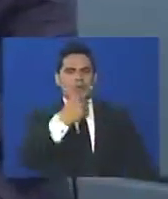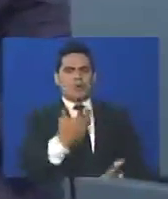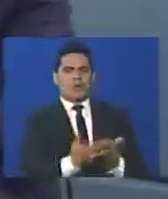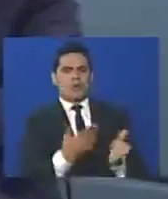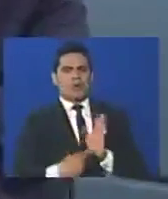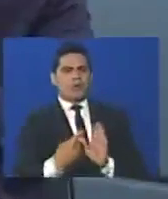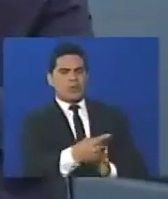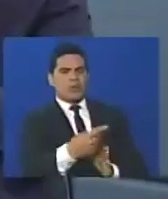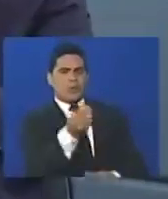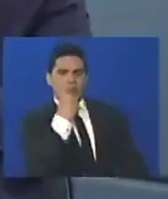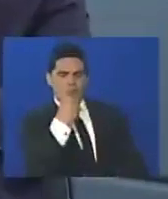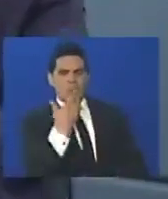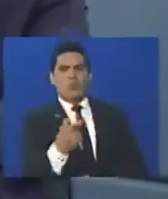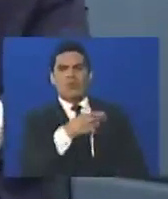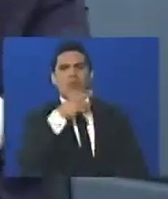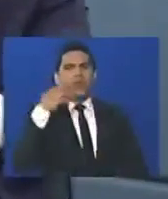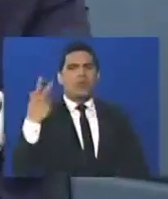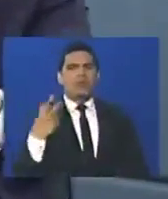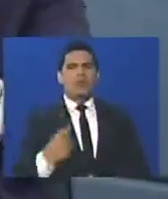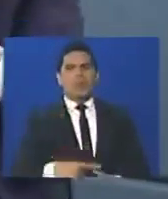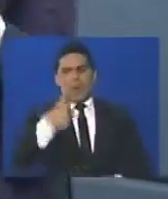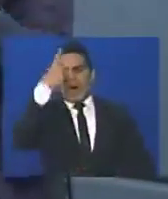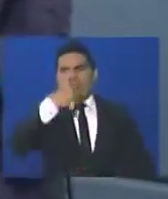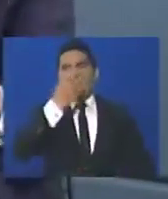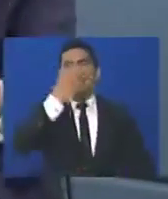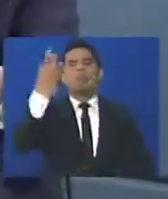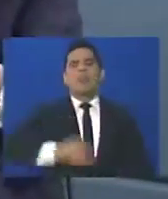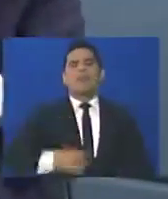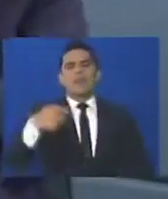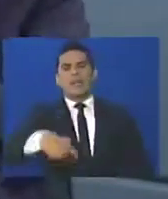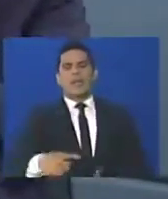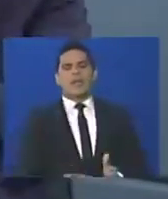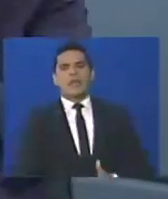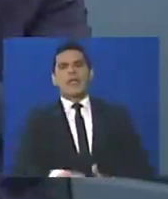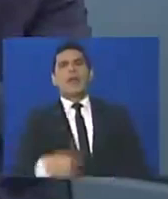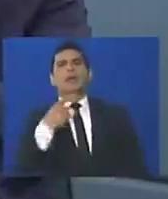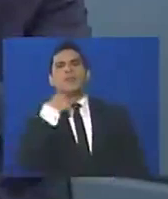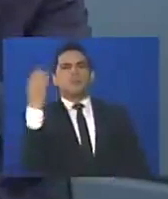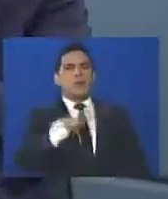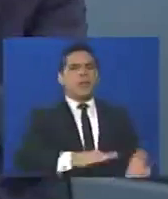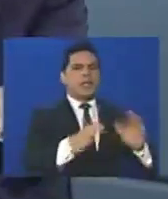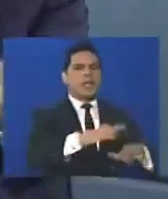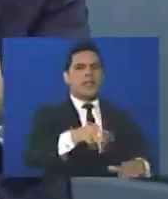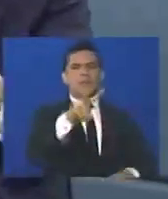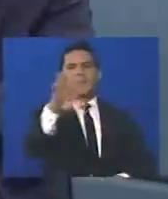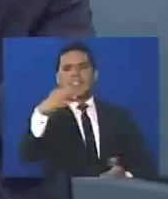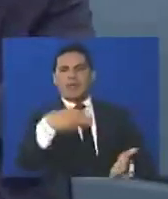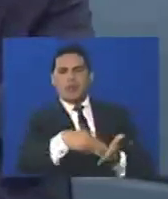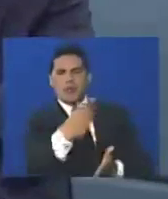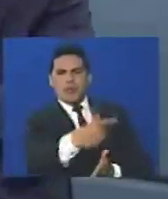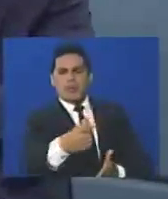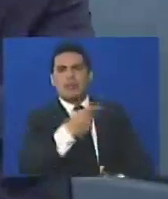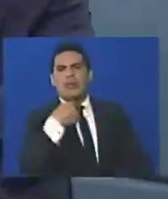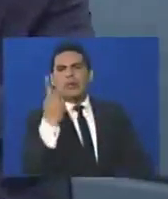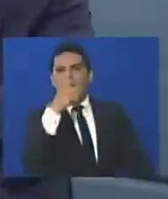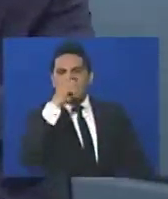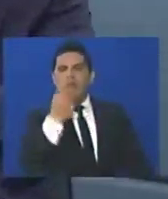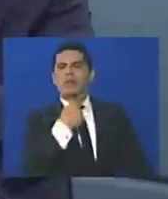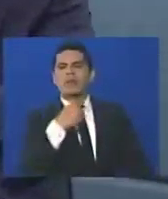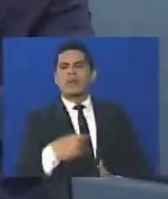propones? ¿que yo le dé un Toronto? vamos a enseriarnos chicos, aquí están matando a 25 mil personas al año, ¿o es que eso no le duele al gobierno?